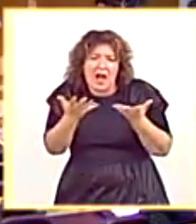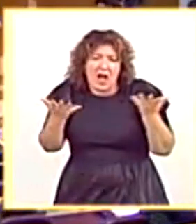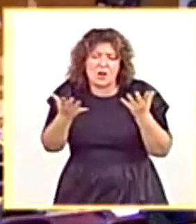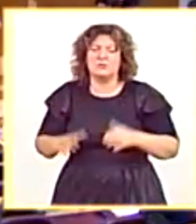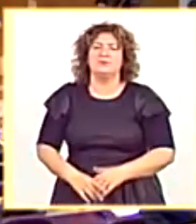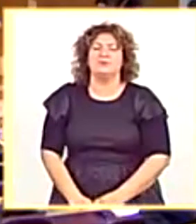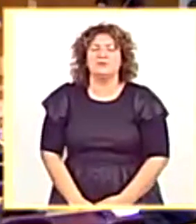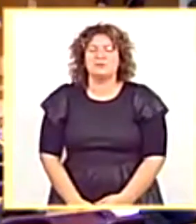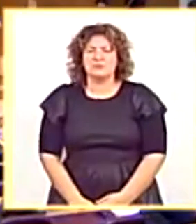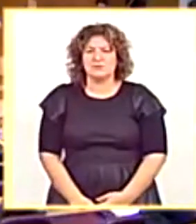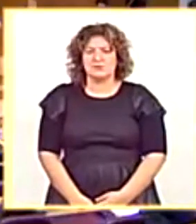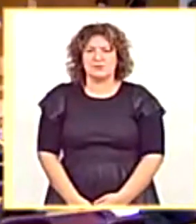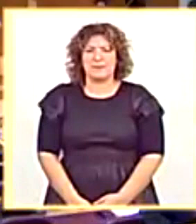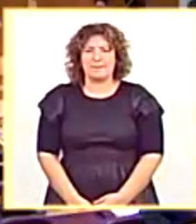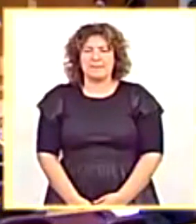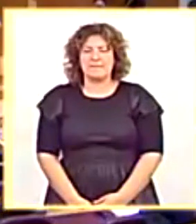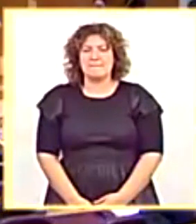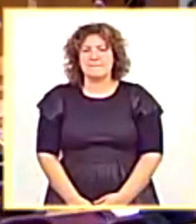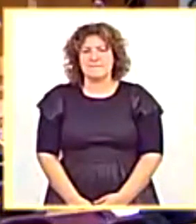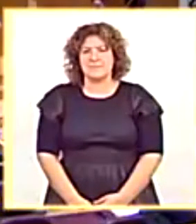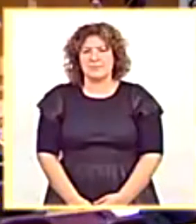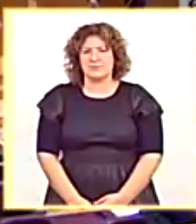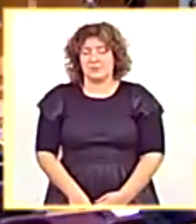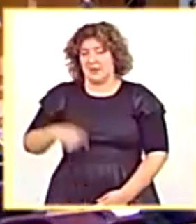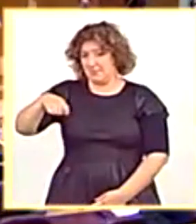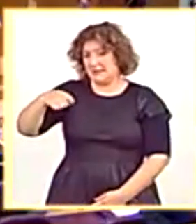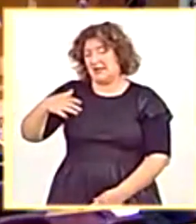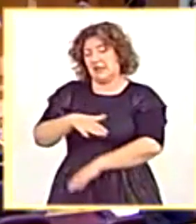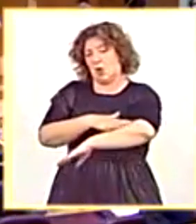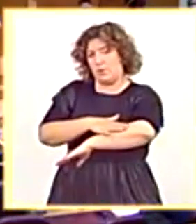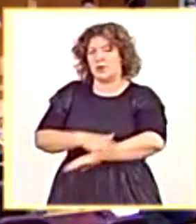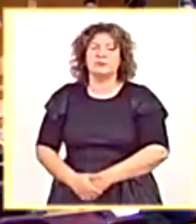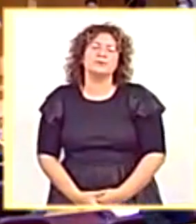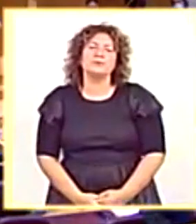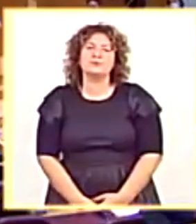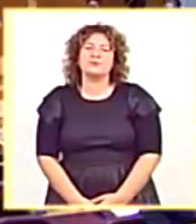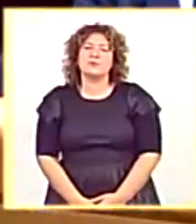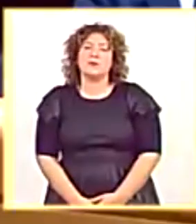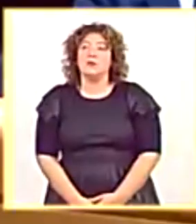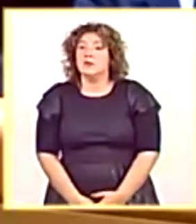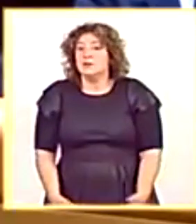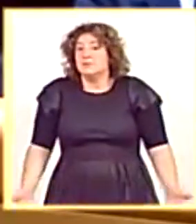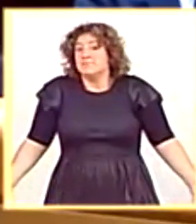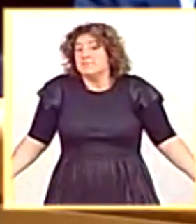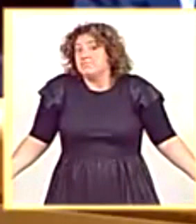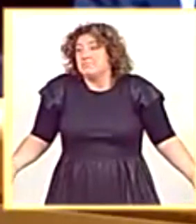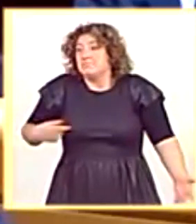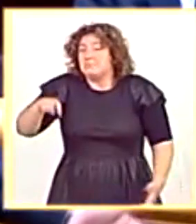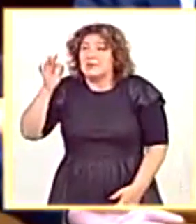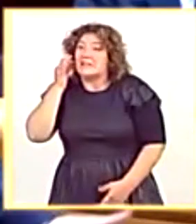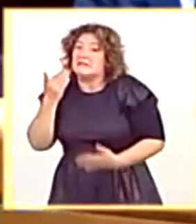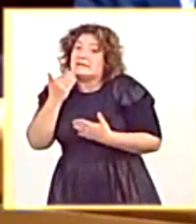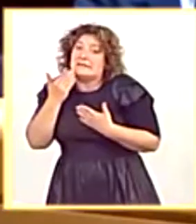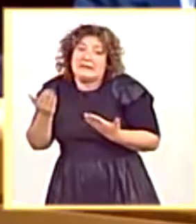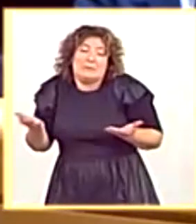Gracias, señoría. Señor Presidente del Gobierno. Bueno, señora Presidenta, yo